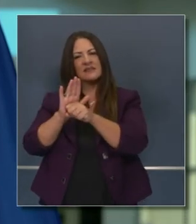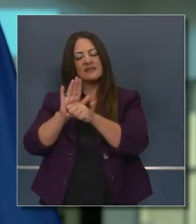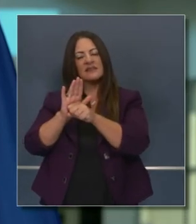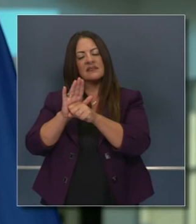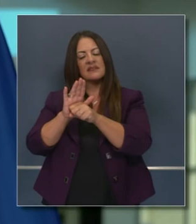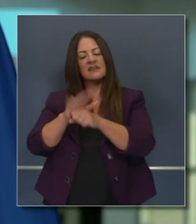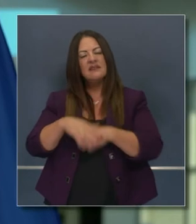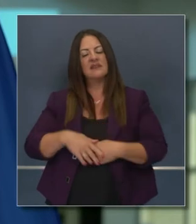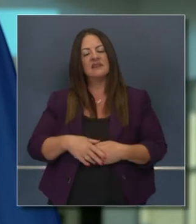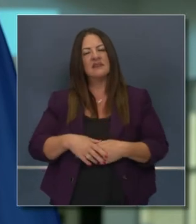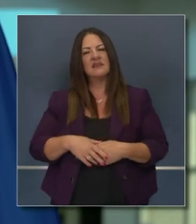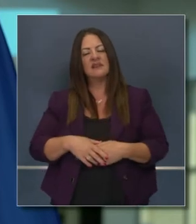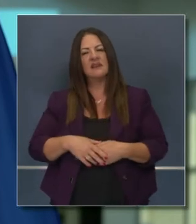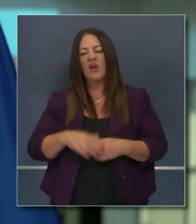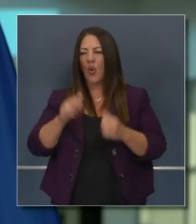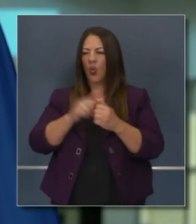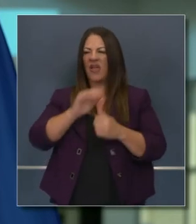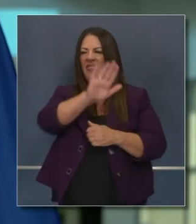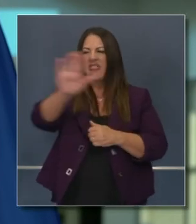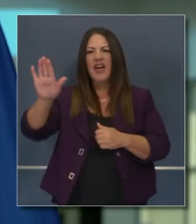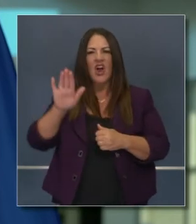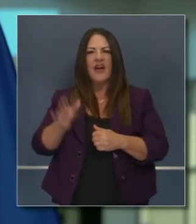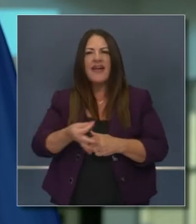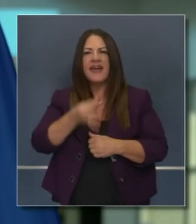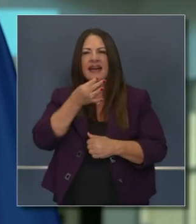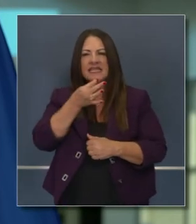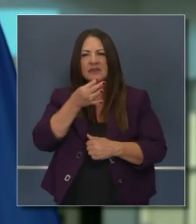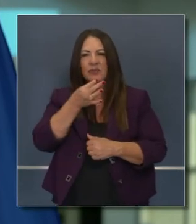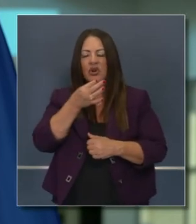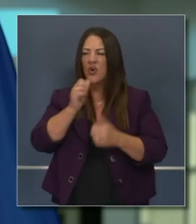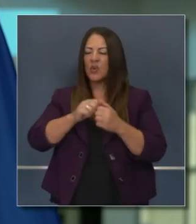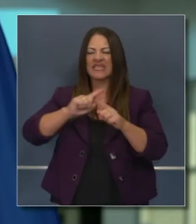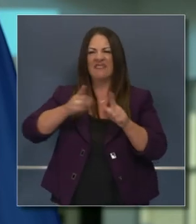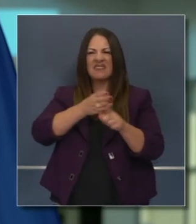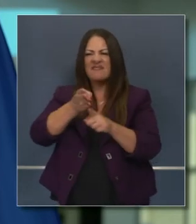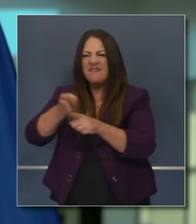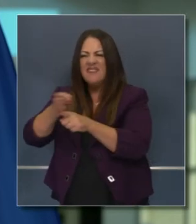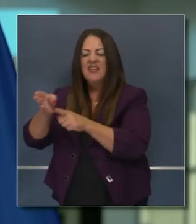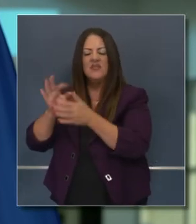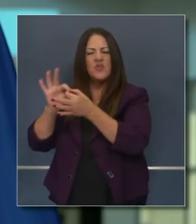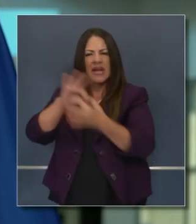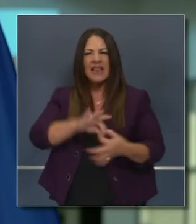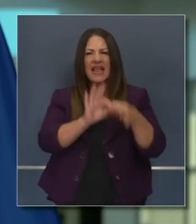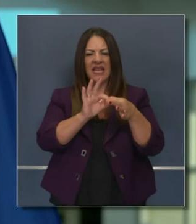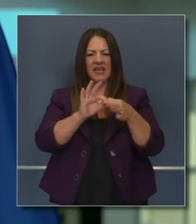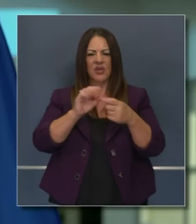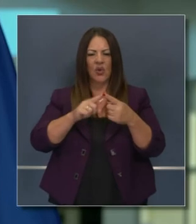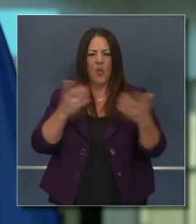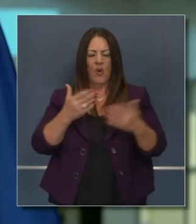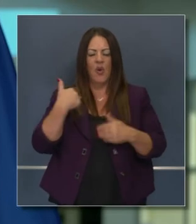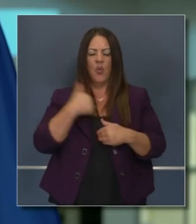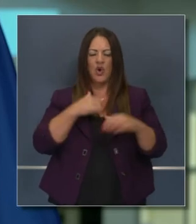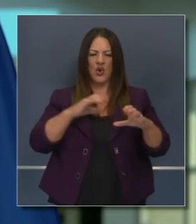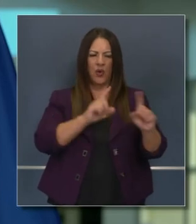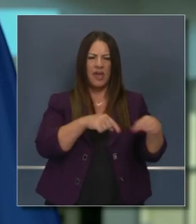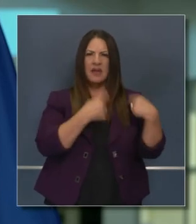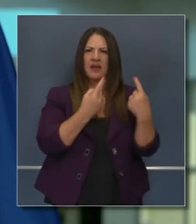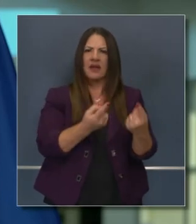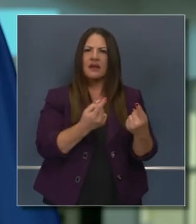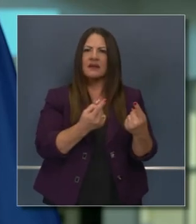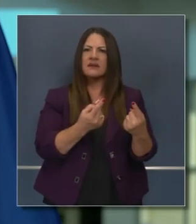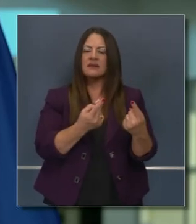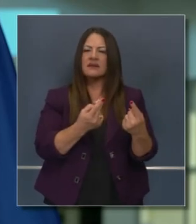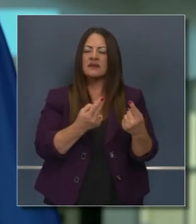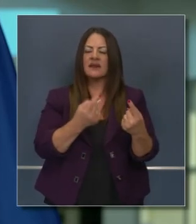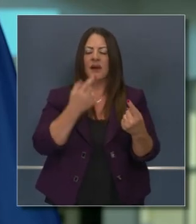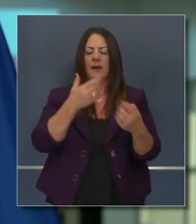dentro y fuera del estado, expertos dentro del distrito, de distintos campos científicos, aumentando